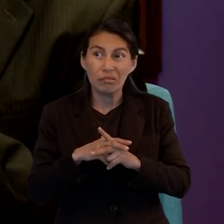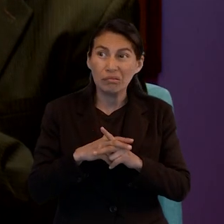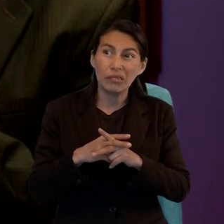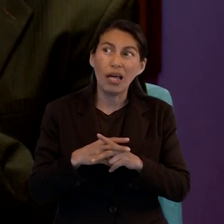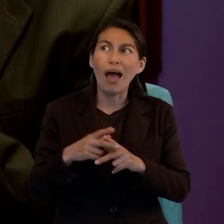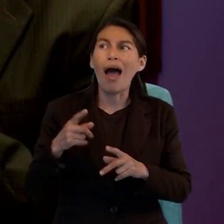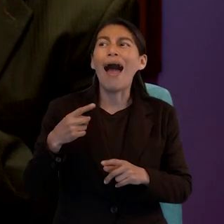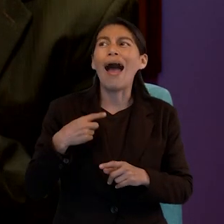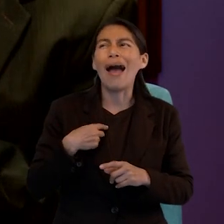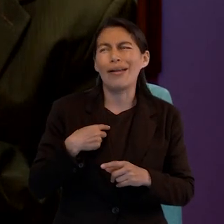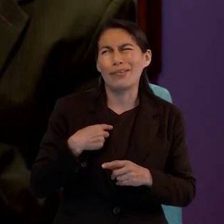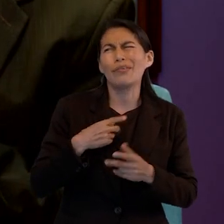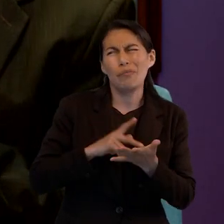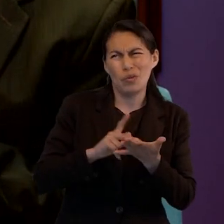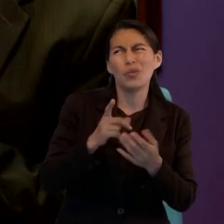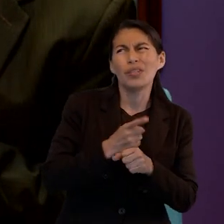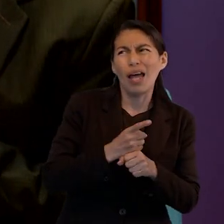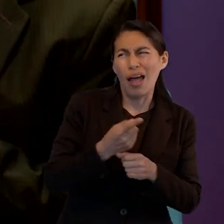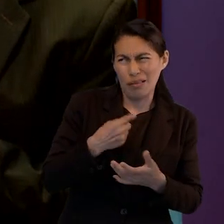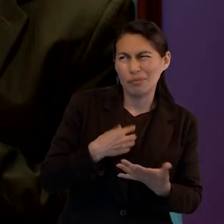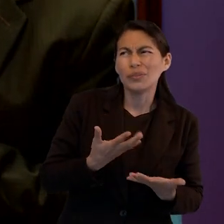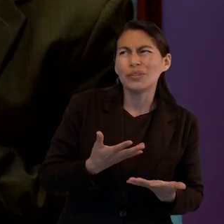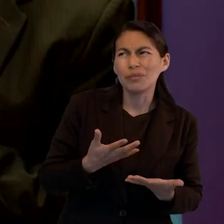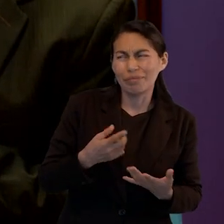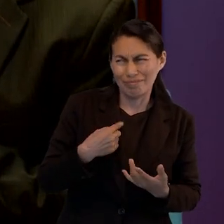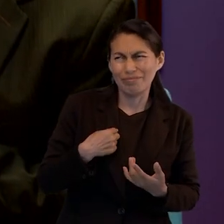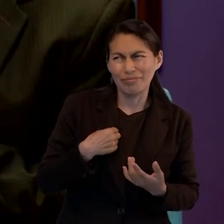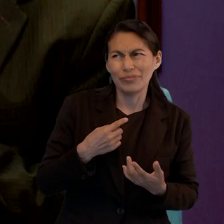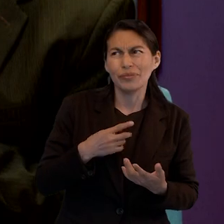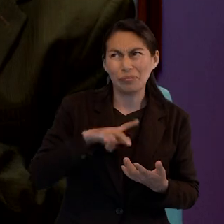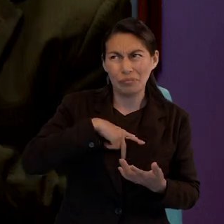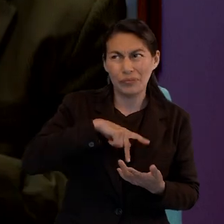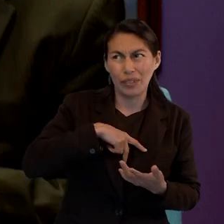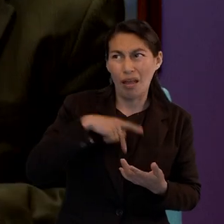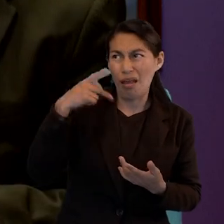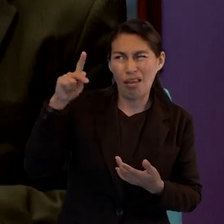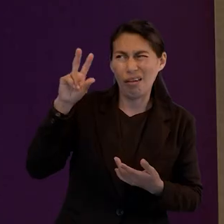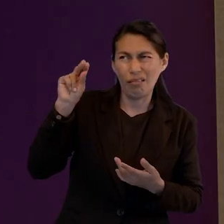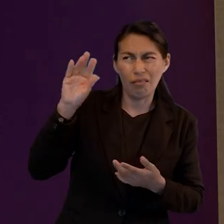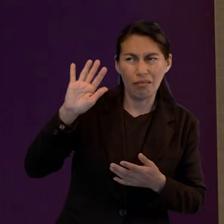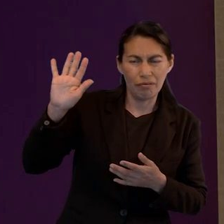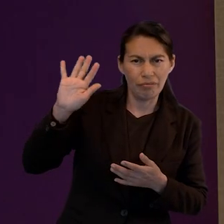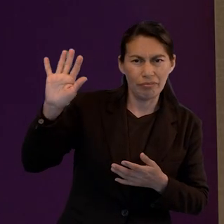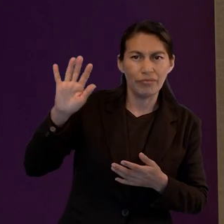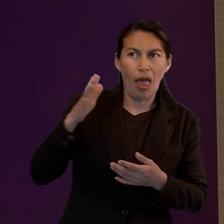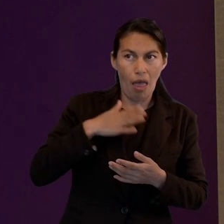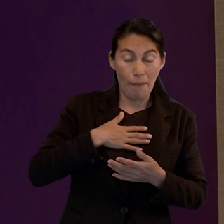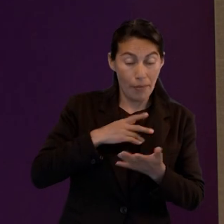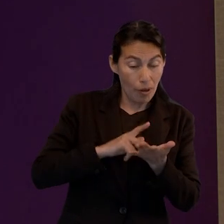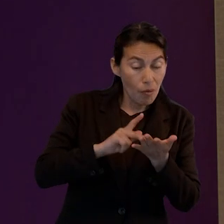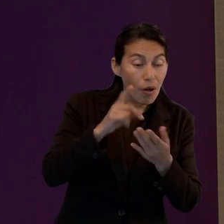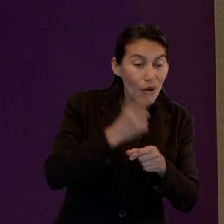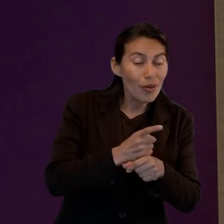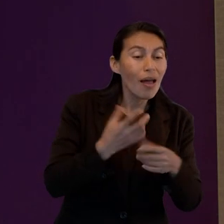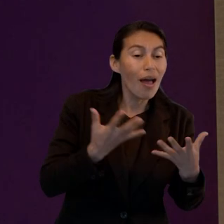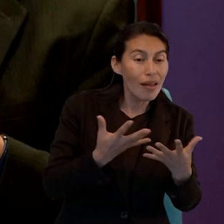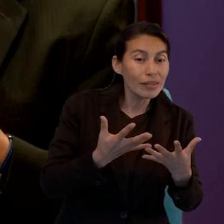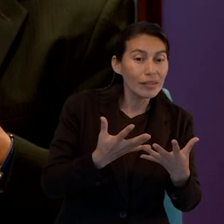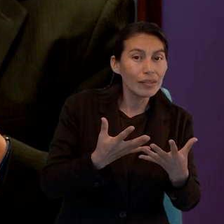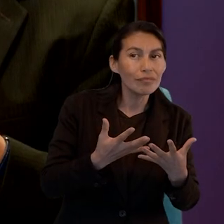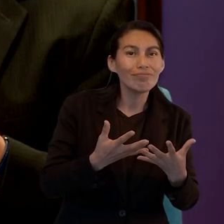esta vez voy a ser yo la voluntad y no la voluntad de Dios. Entonces es una realidad